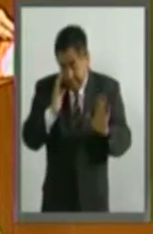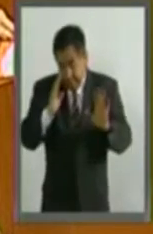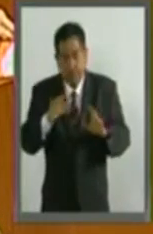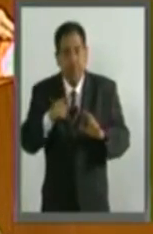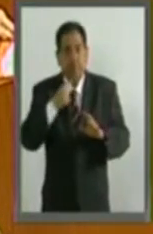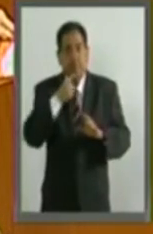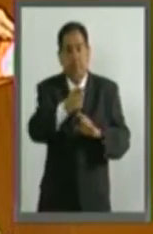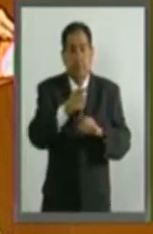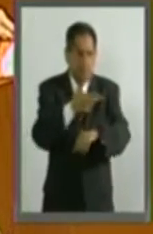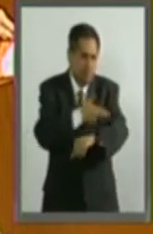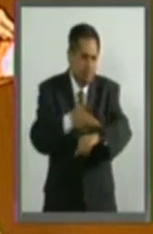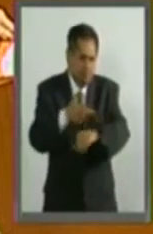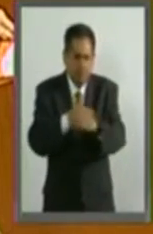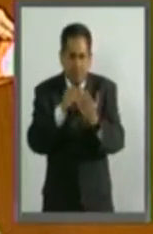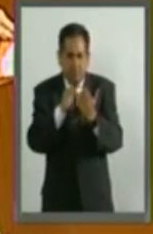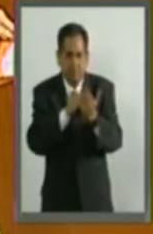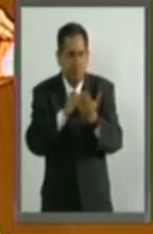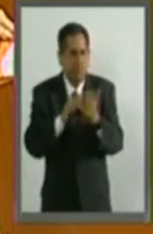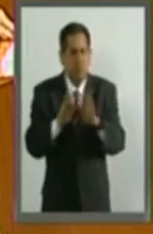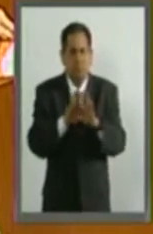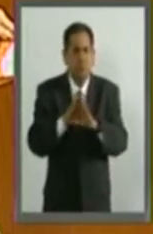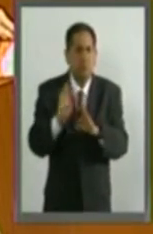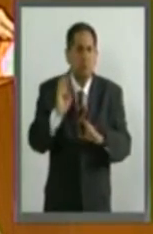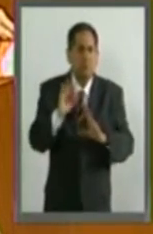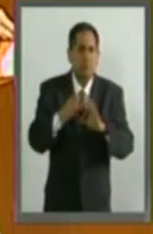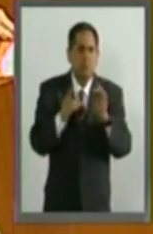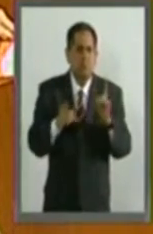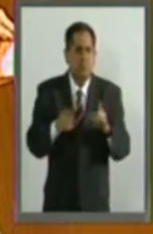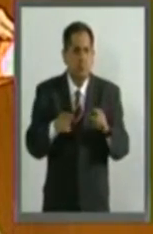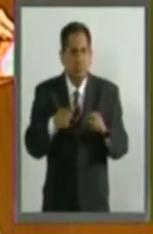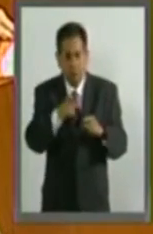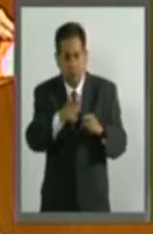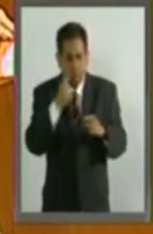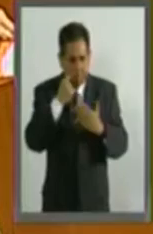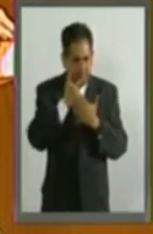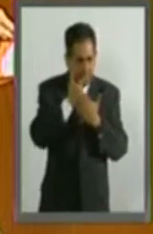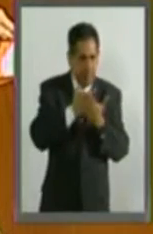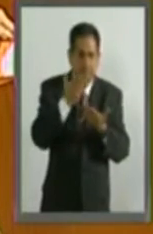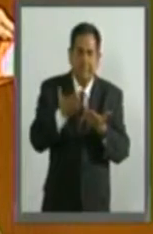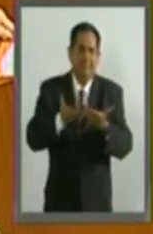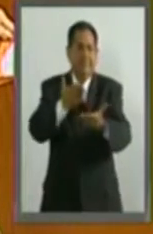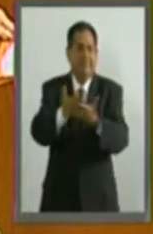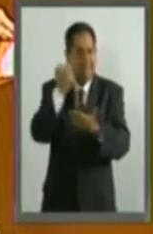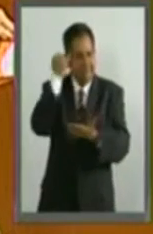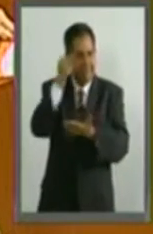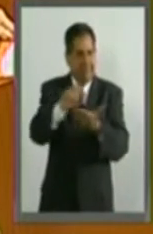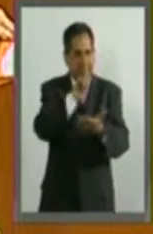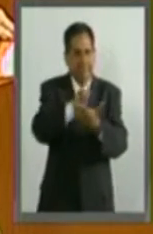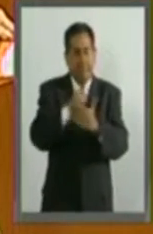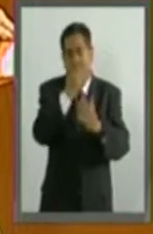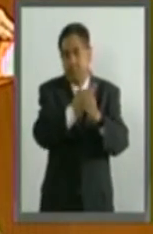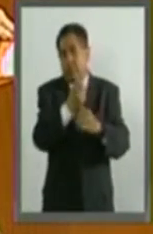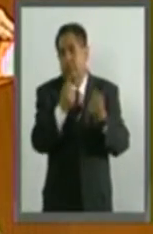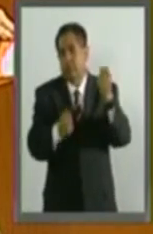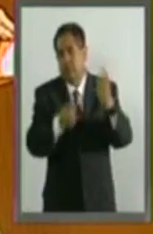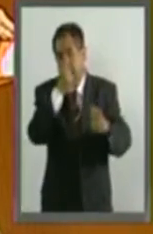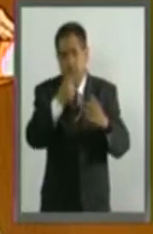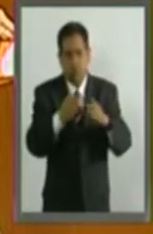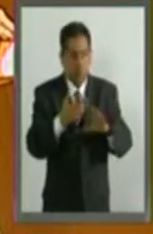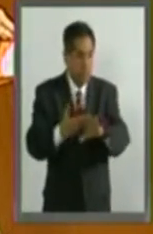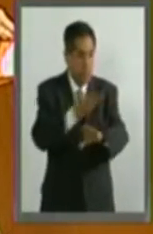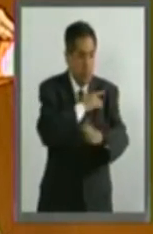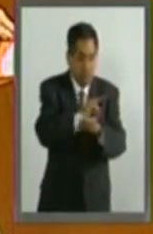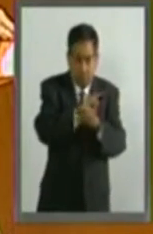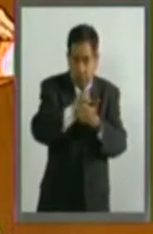aspectos como el que se presentaría una iniciativa de ley que permita a algunos migrantes sin antecedentes